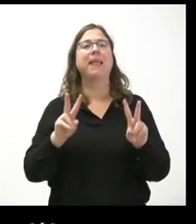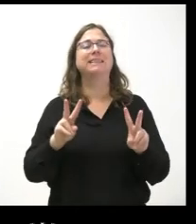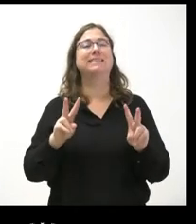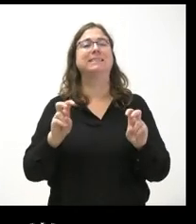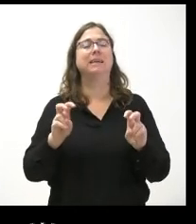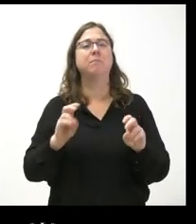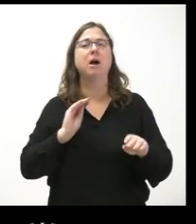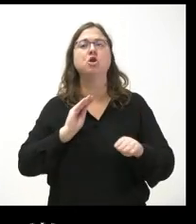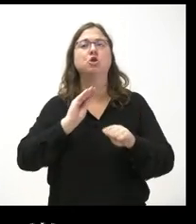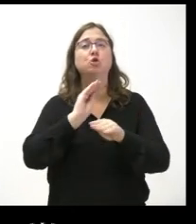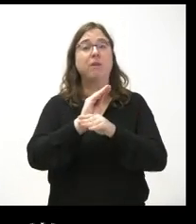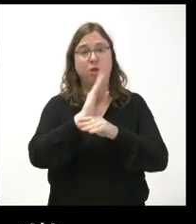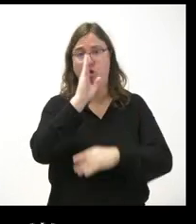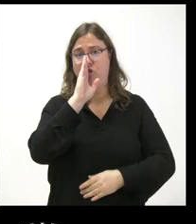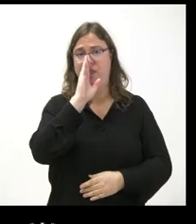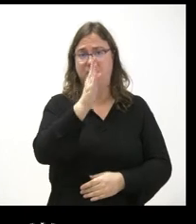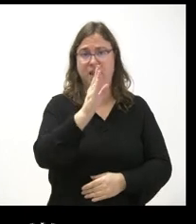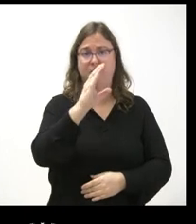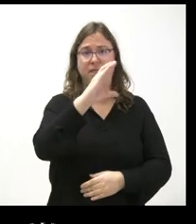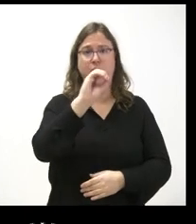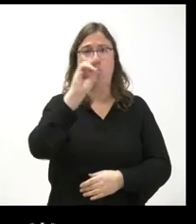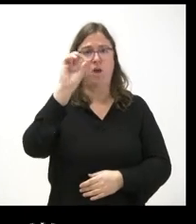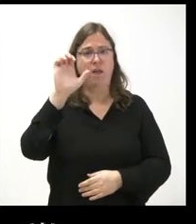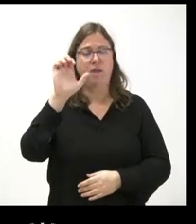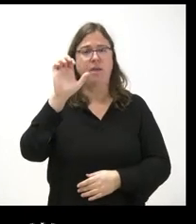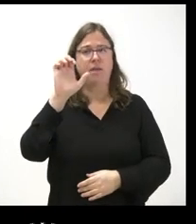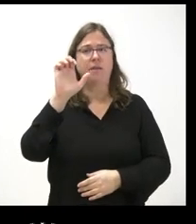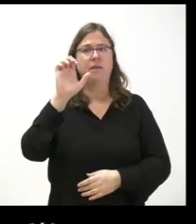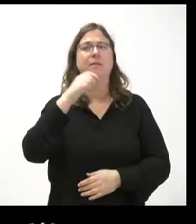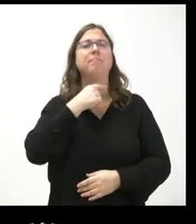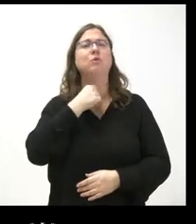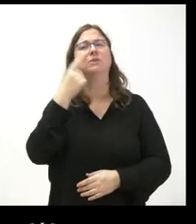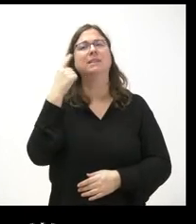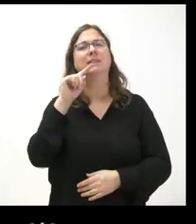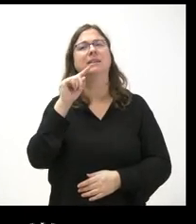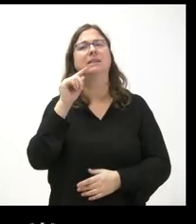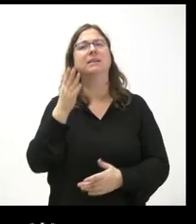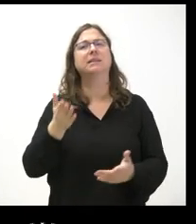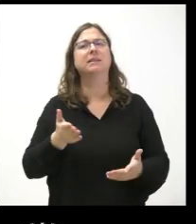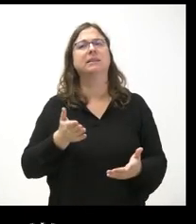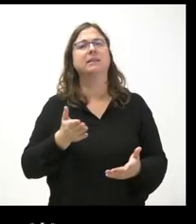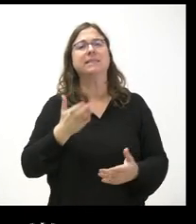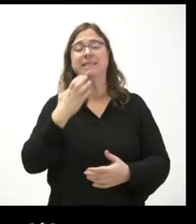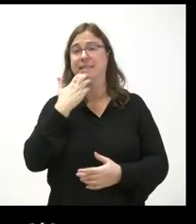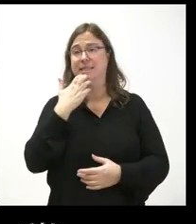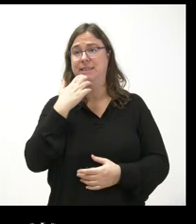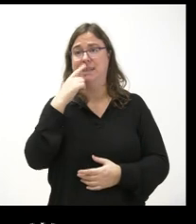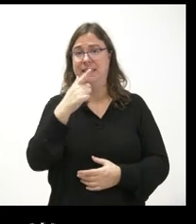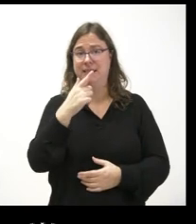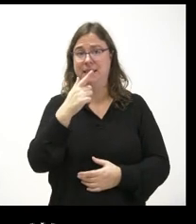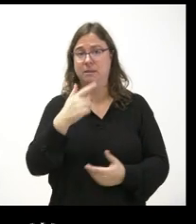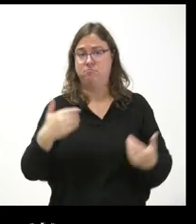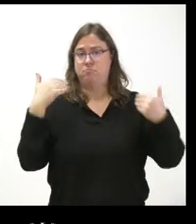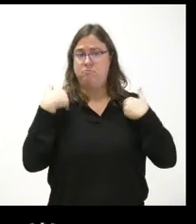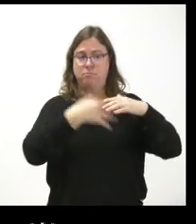subvención directa a la COE me gustaría saber si esto es con cargo a los